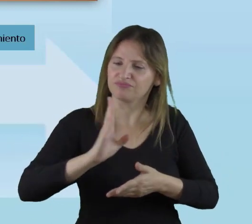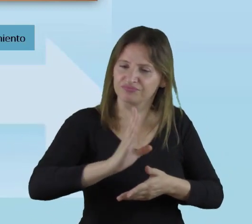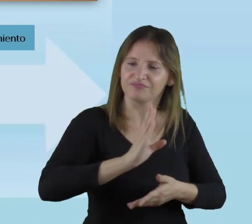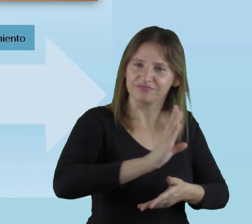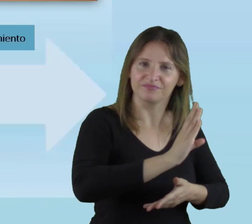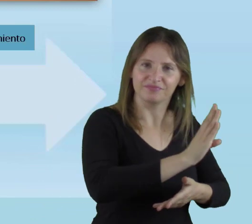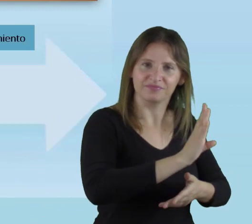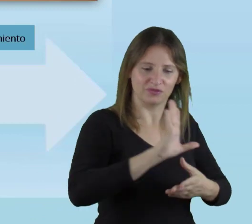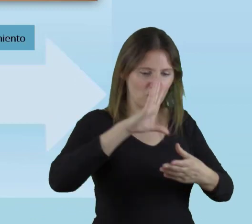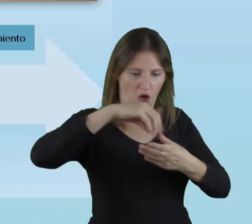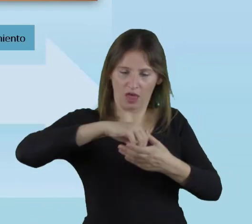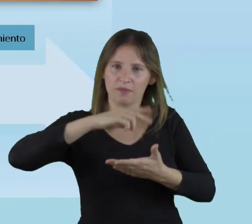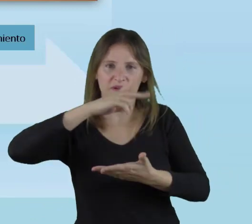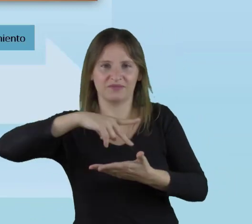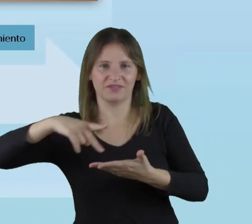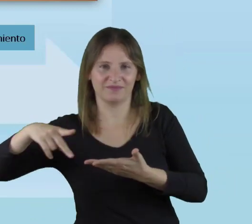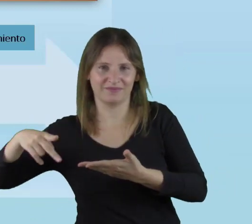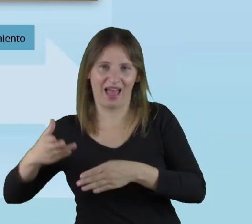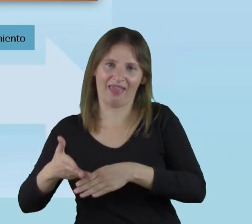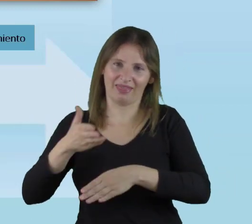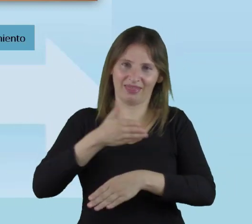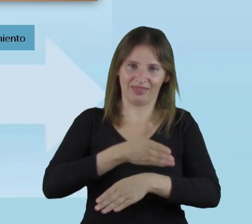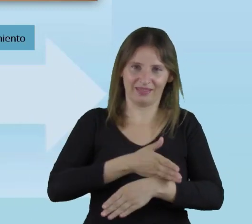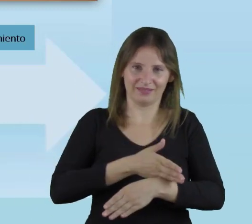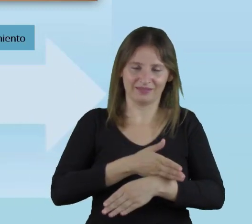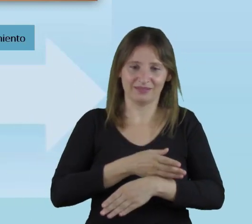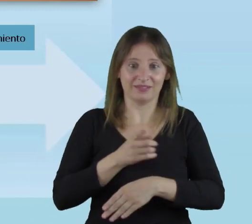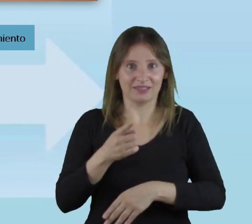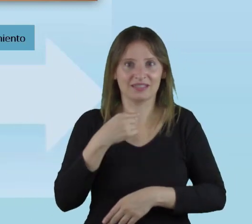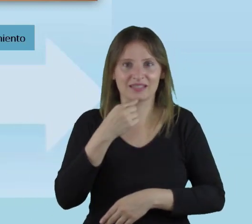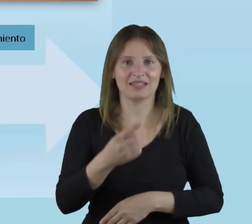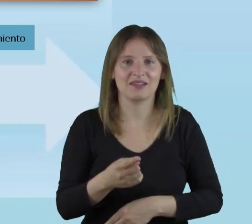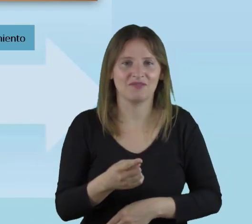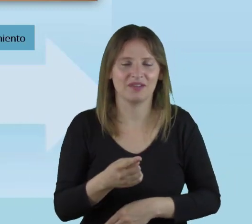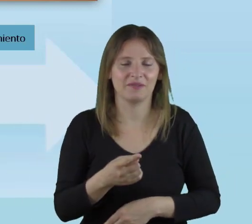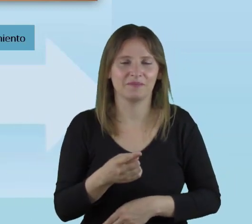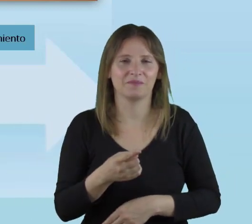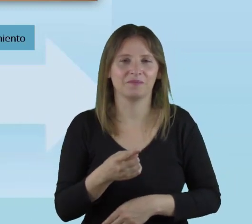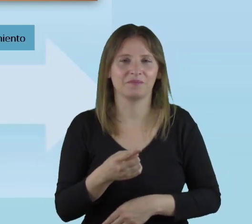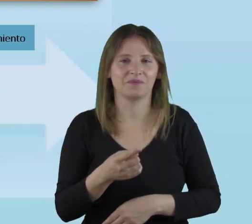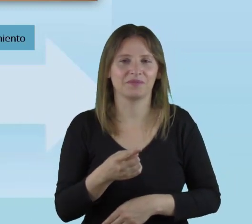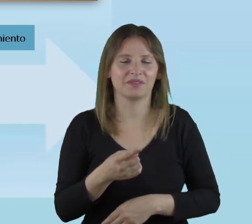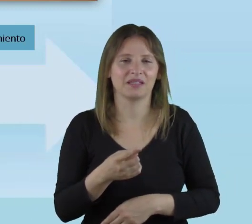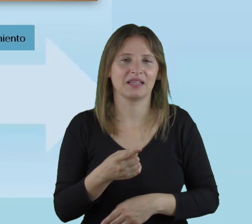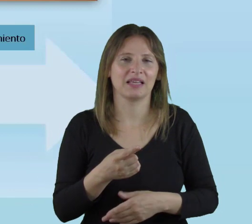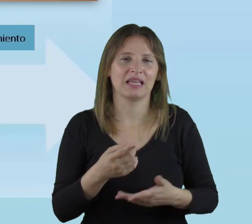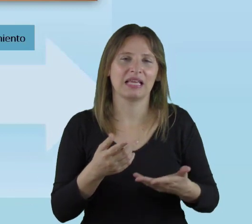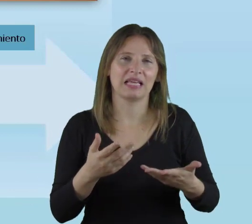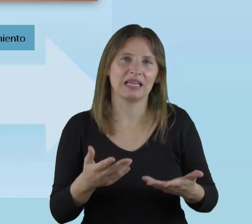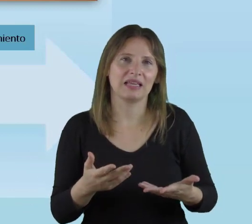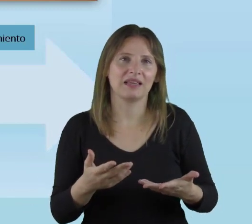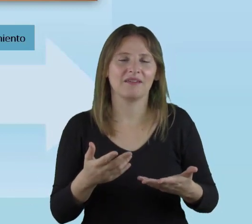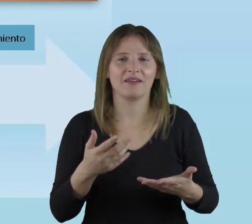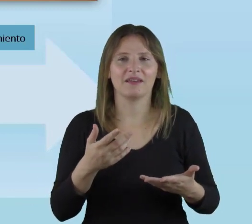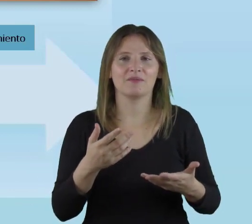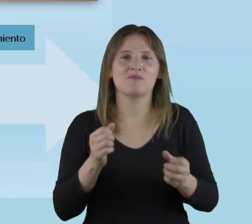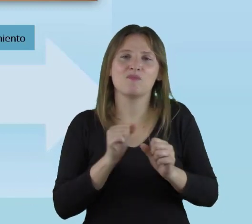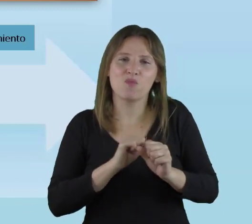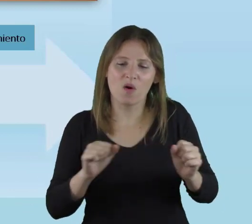metodología, nuestra estrategia, nuestra evaluación. Eso ayuda y hace